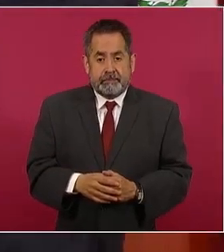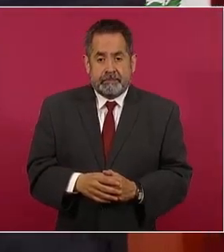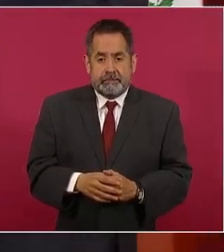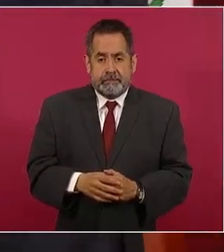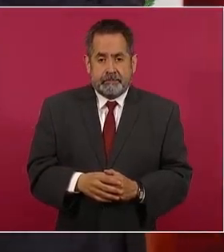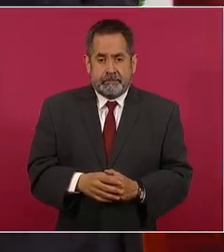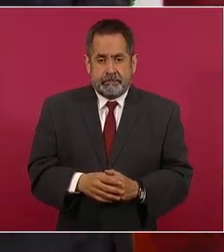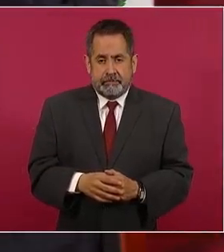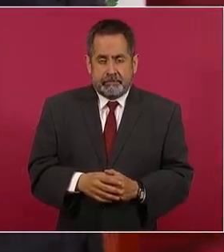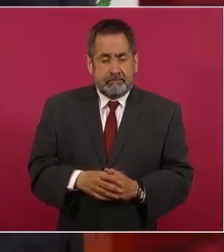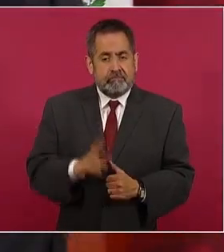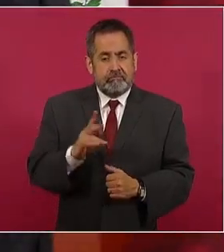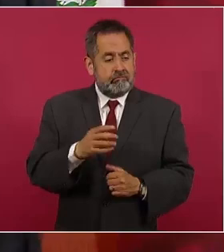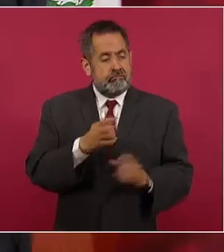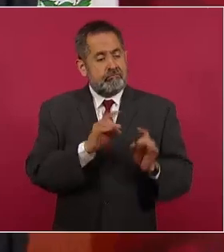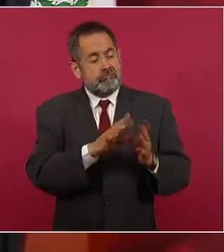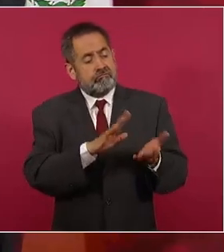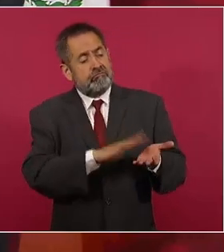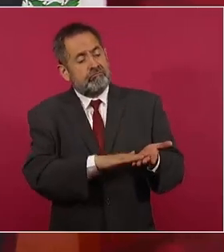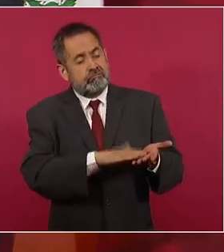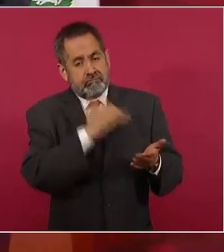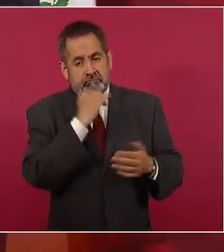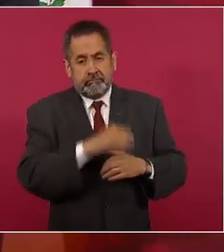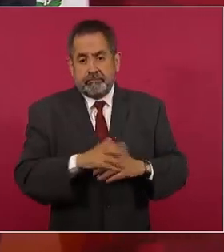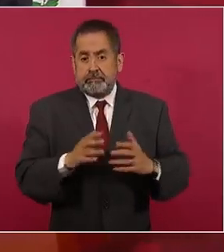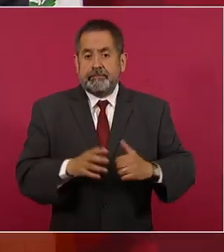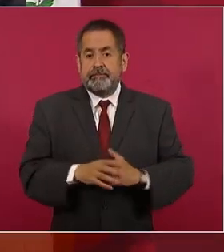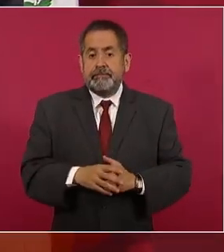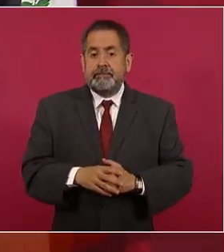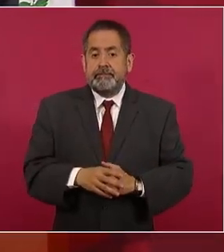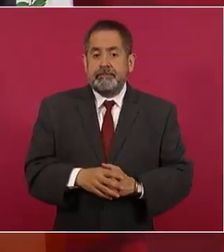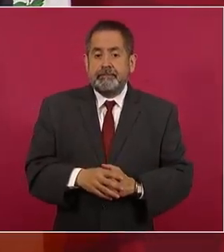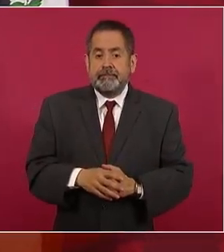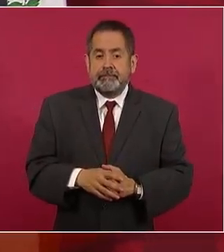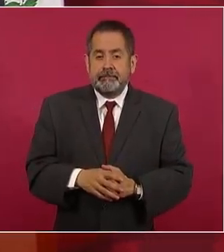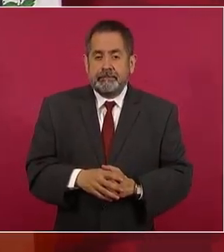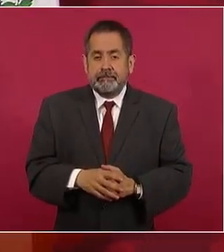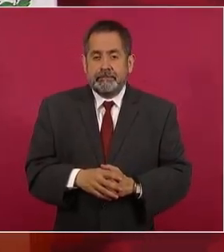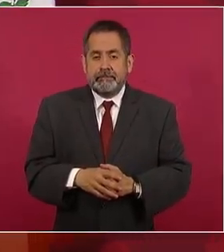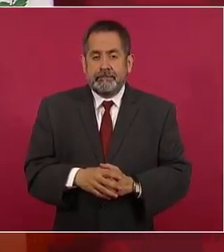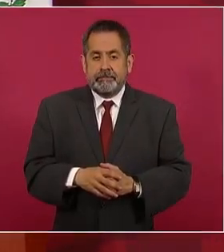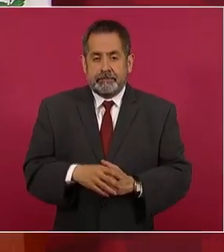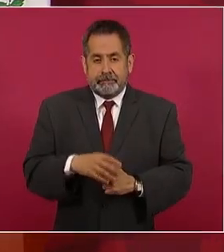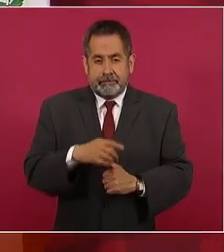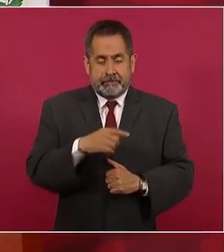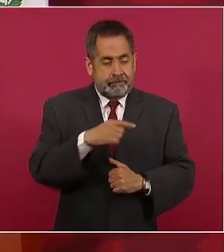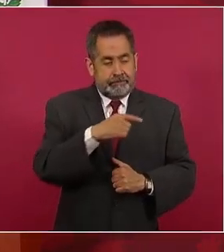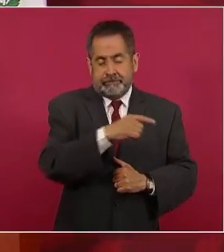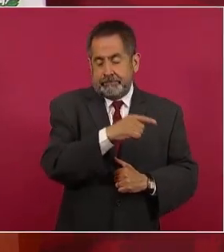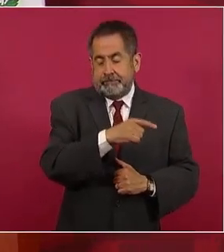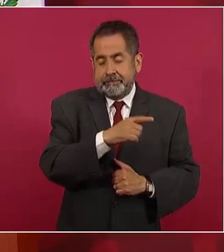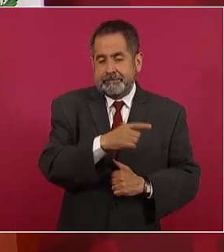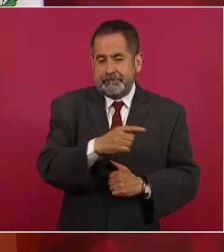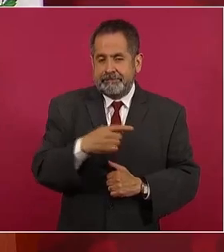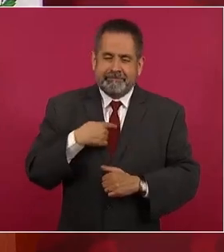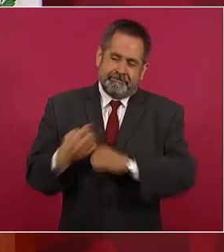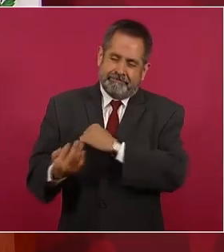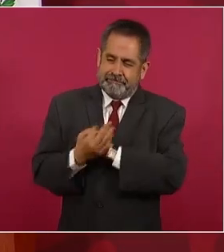Ya me dispensó el presidente López Mateos, porque me va a denunciar una